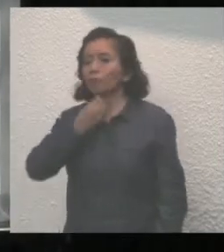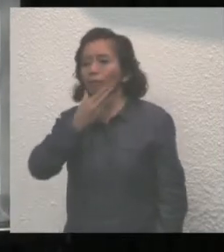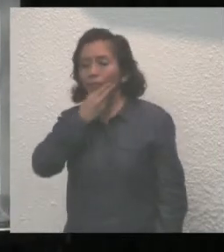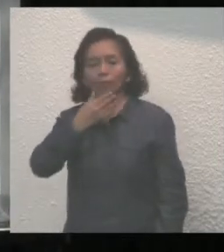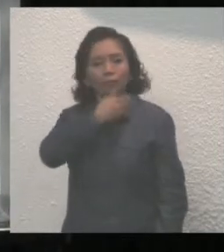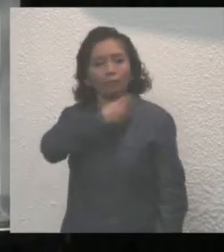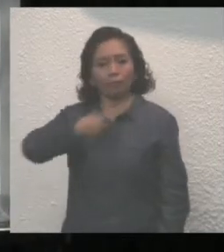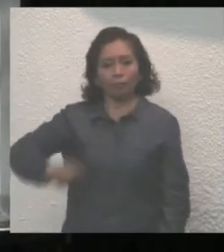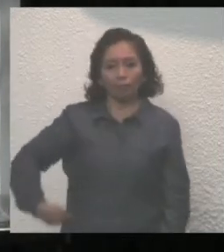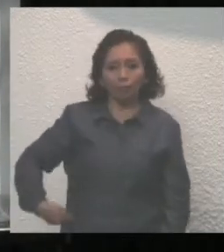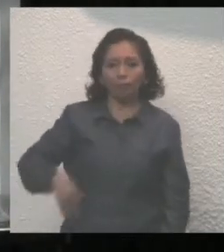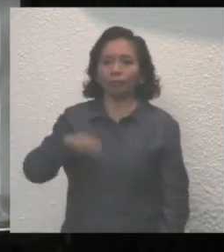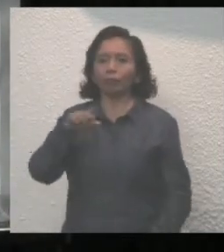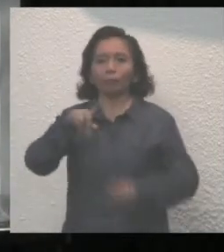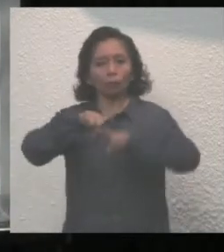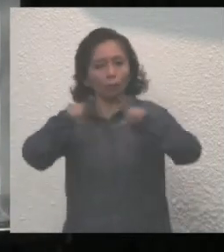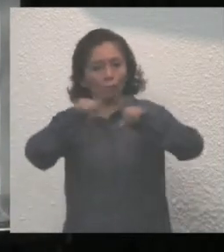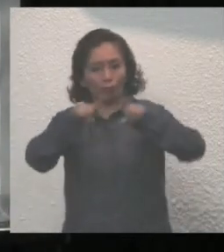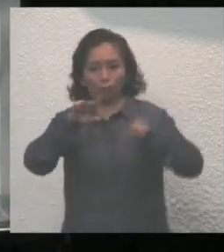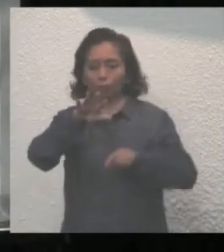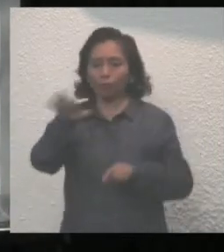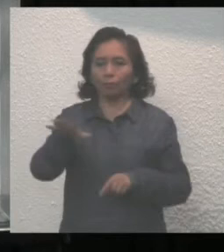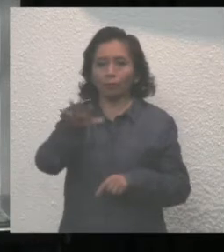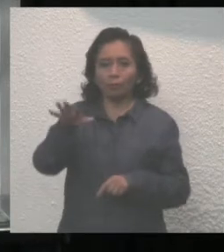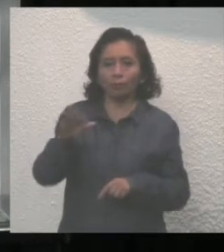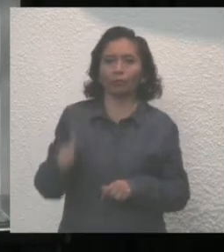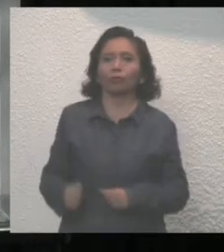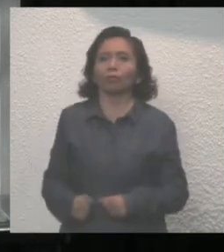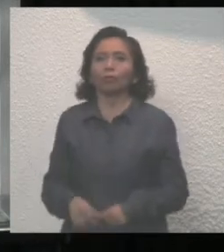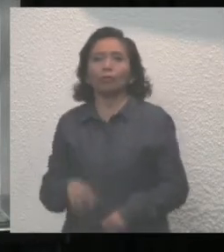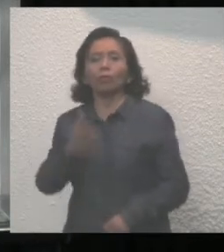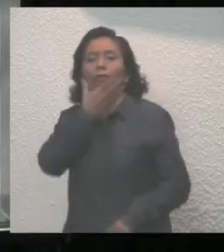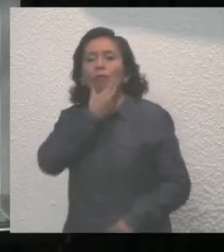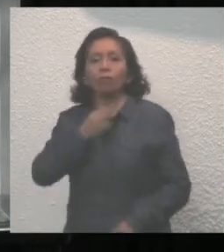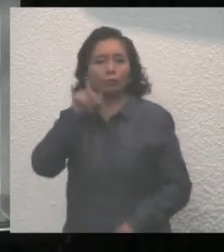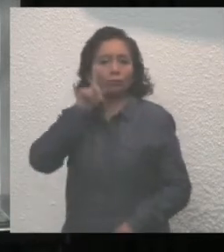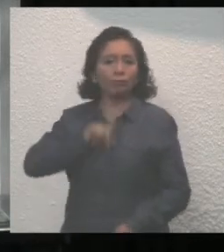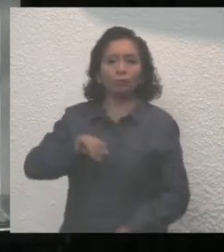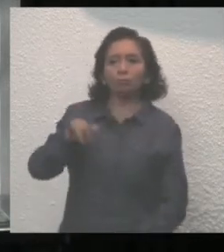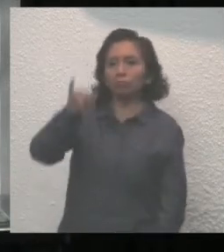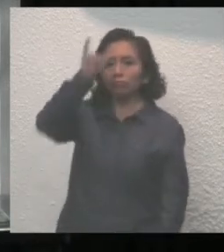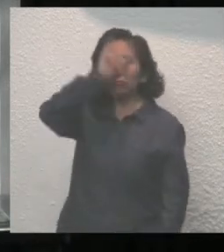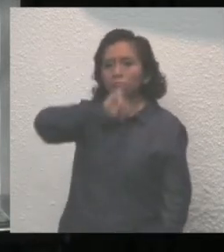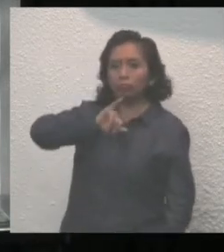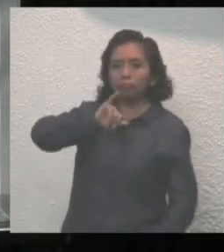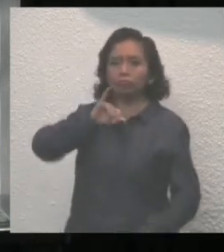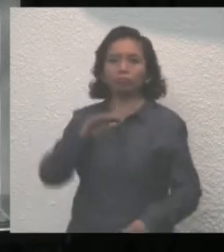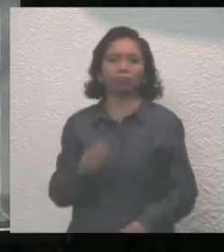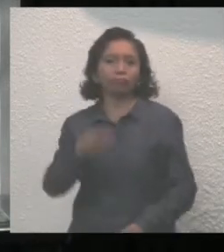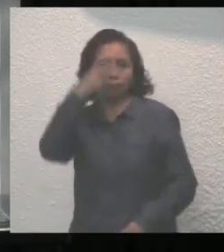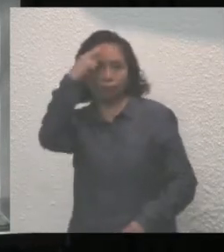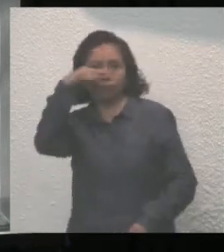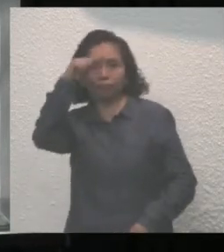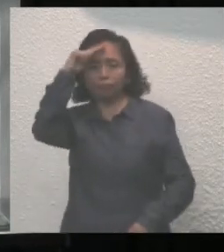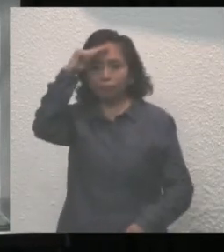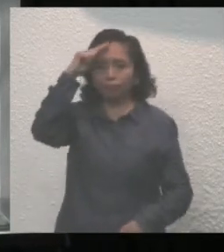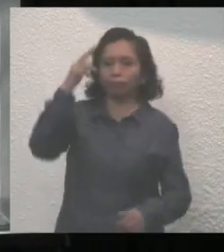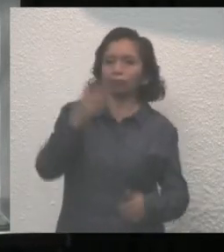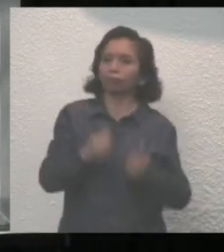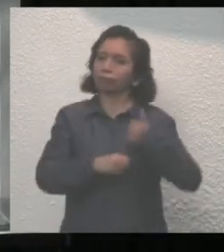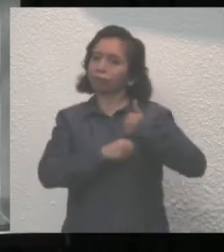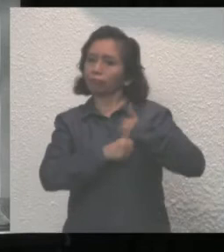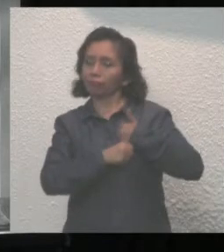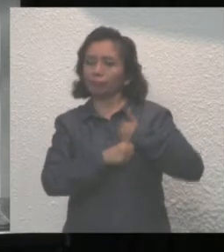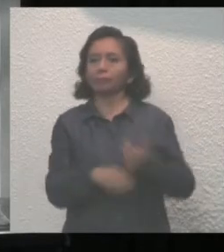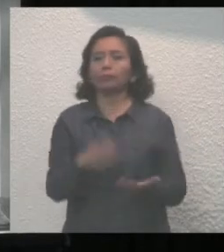municipales. Señoras y señores autoridades civiles y militares. Señoras y señores